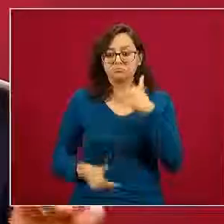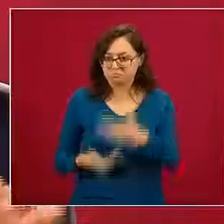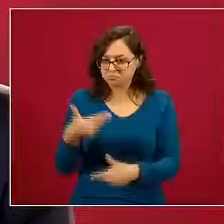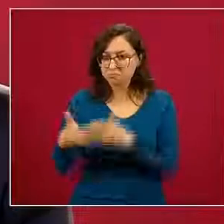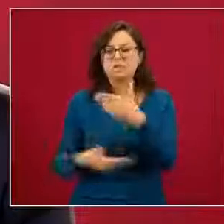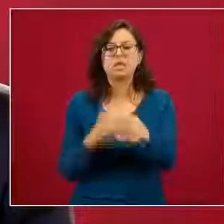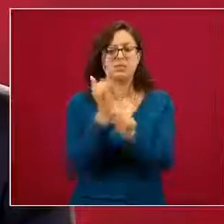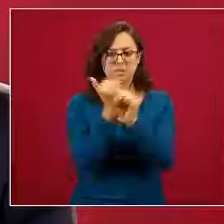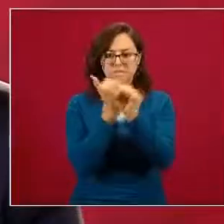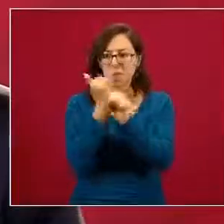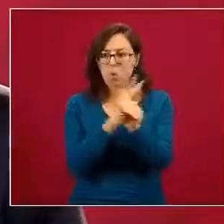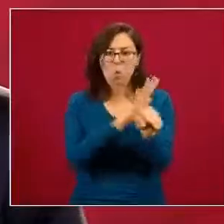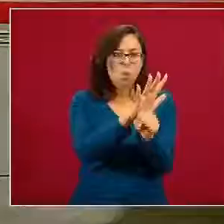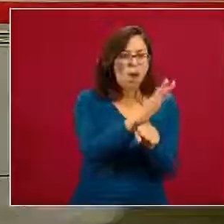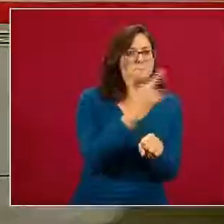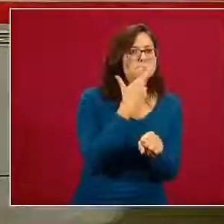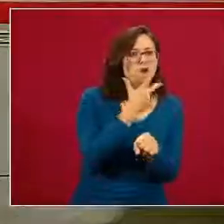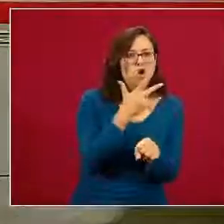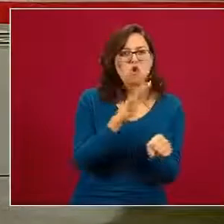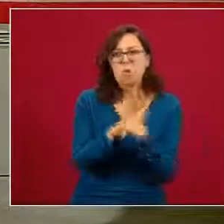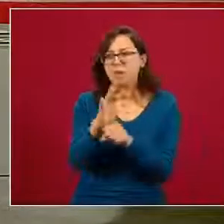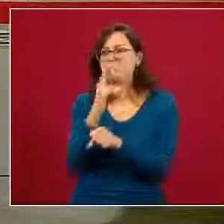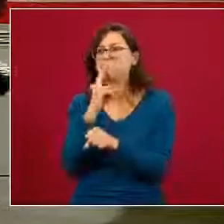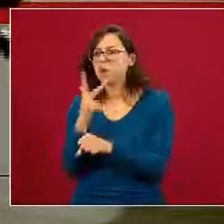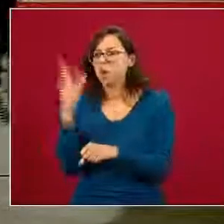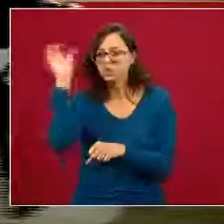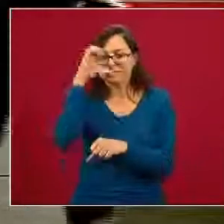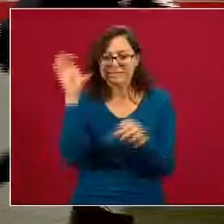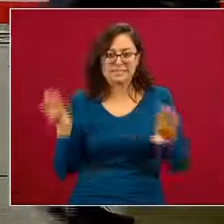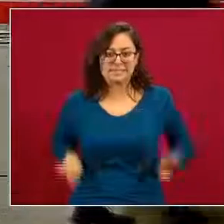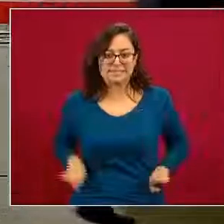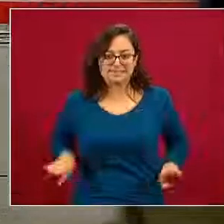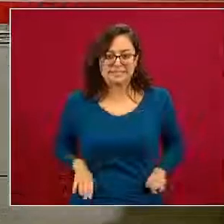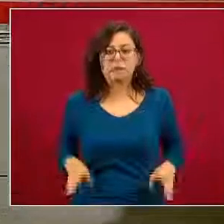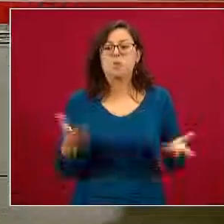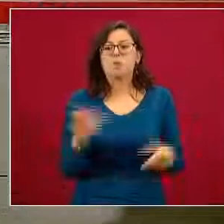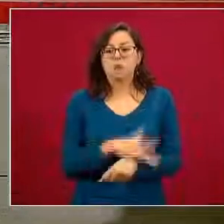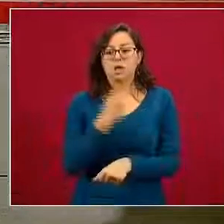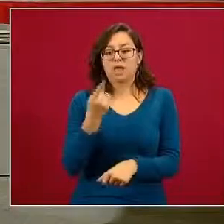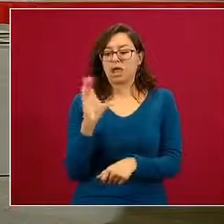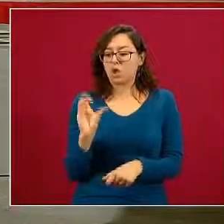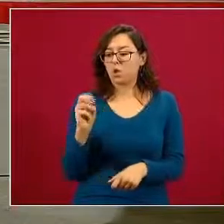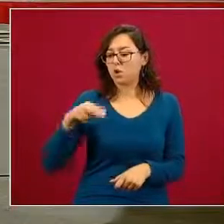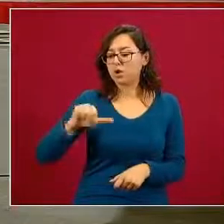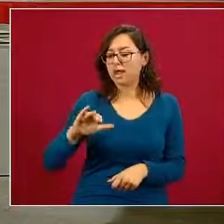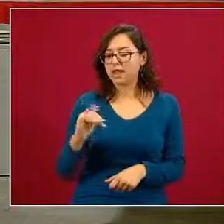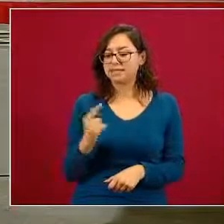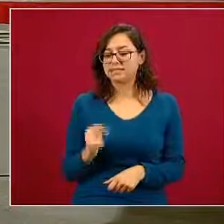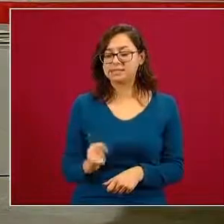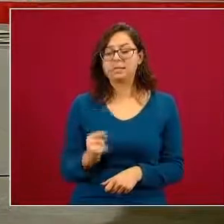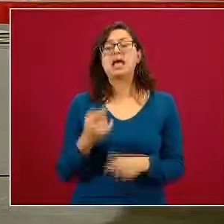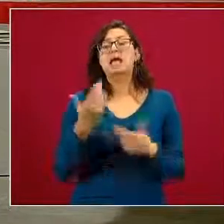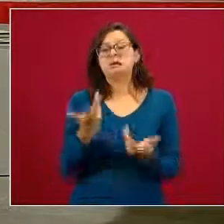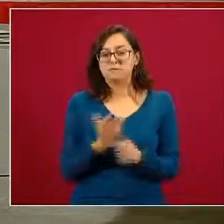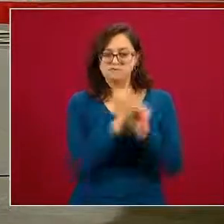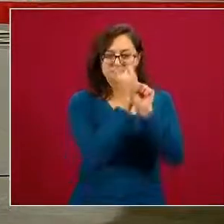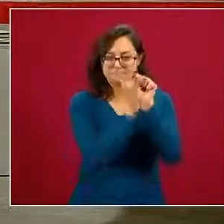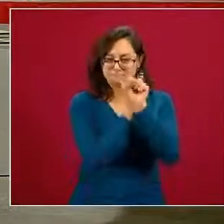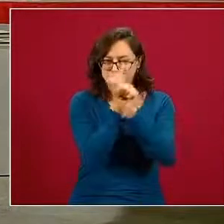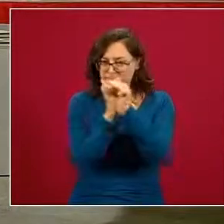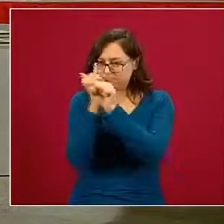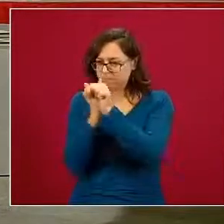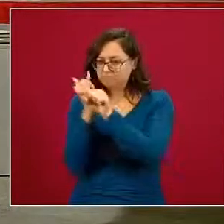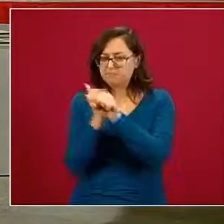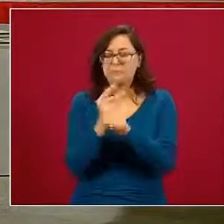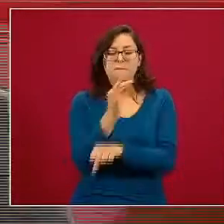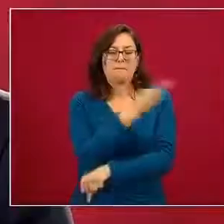exploración de cuáles son las características científicas gracias a que el CONACYT está haciendo un monitoreo muy estrecho de cuáles son las propiedades